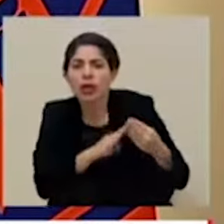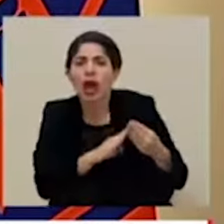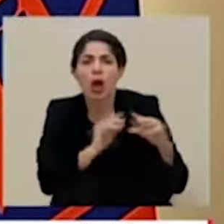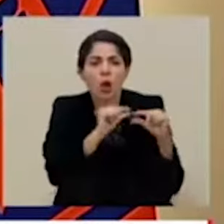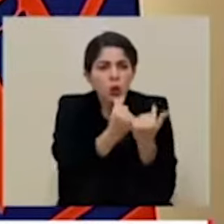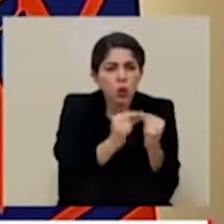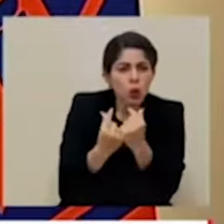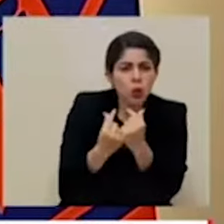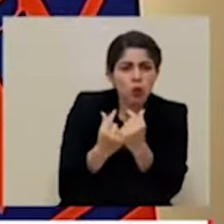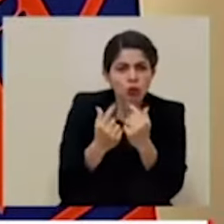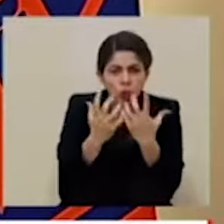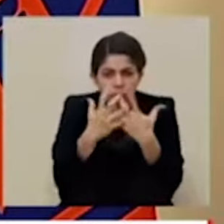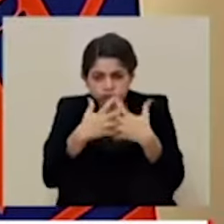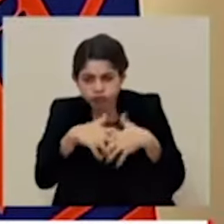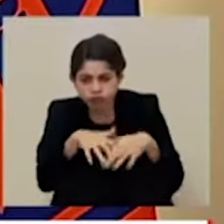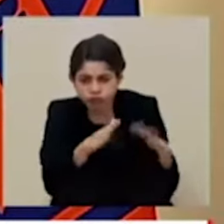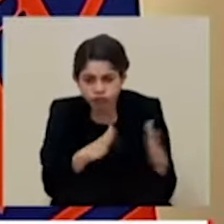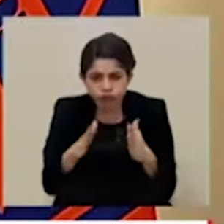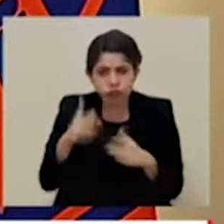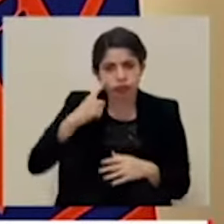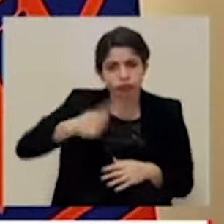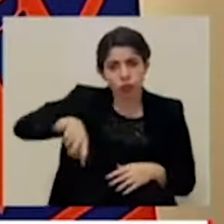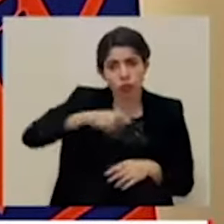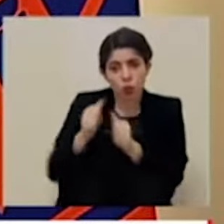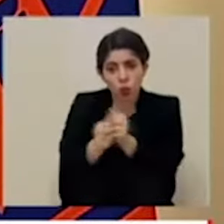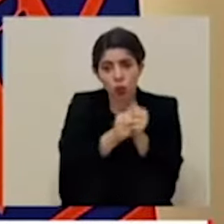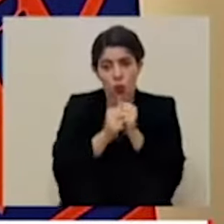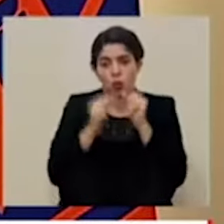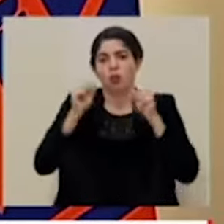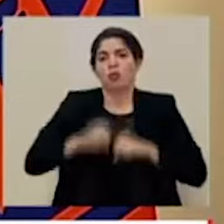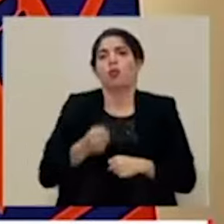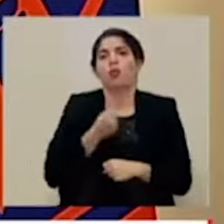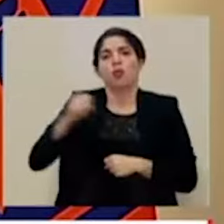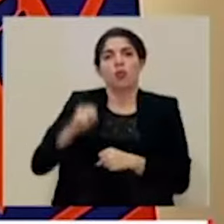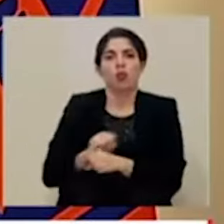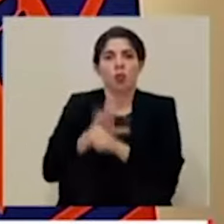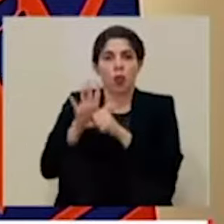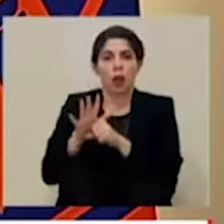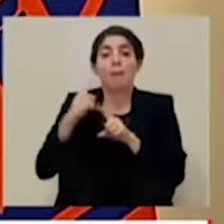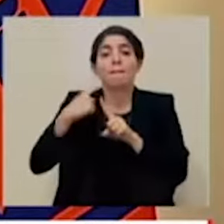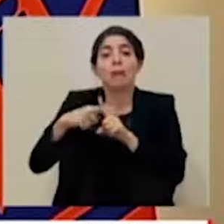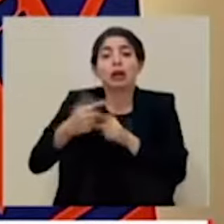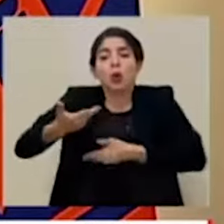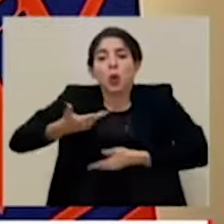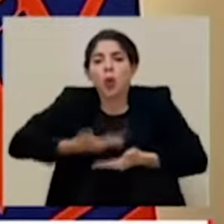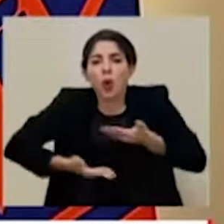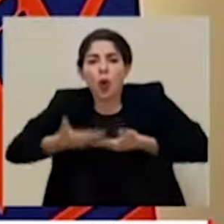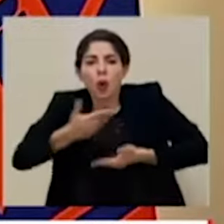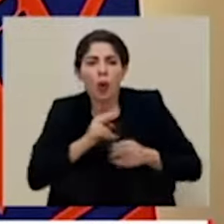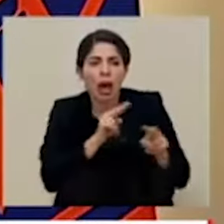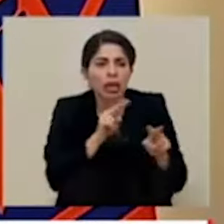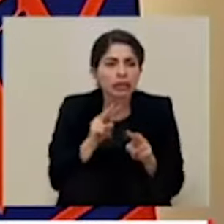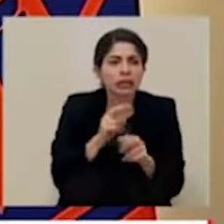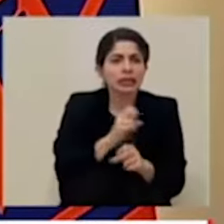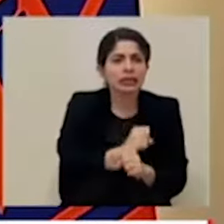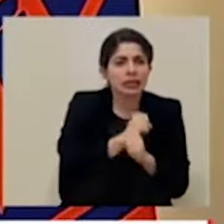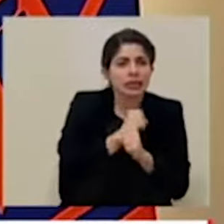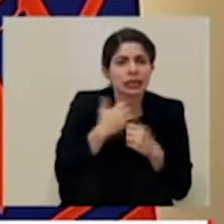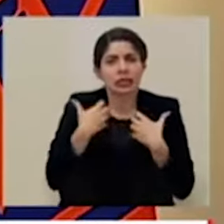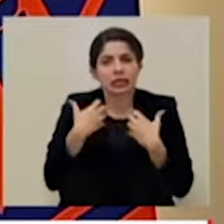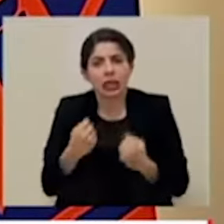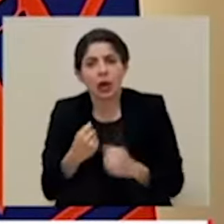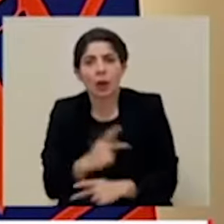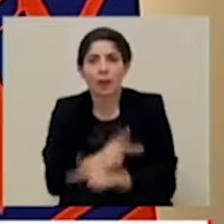grupos, para que juntos y juntas podamos luchar contra el COVID y colaboremos por la seguridad y la salud y la